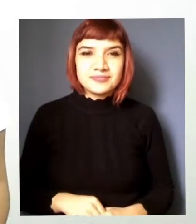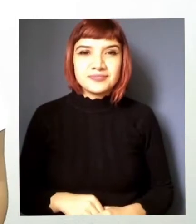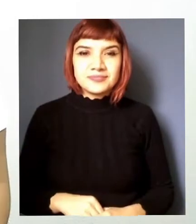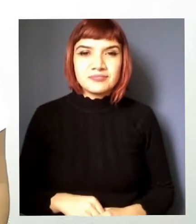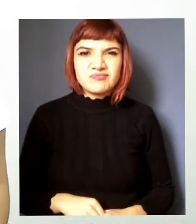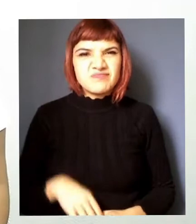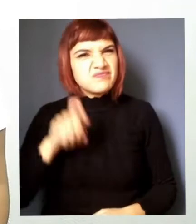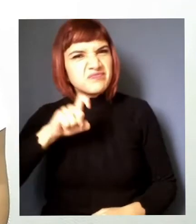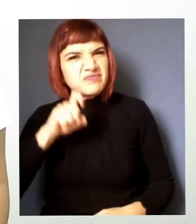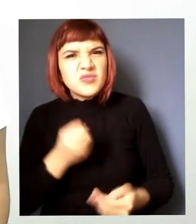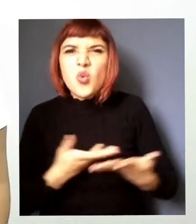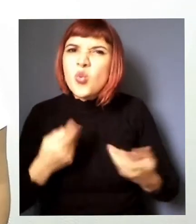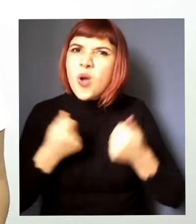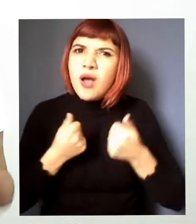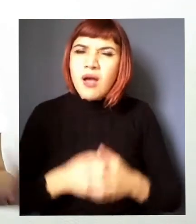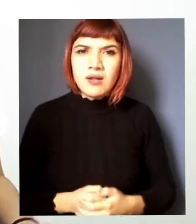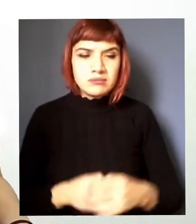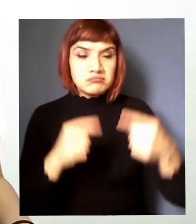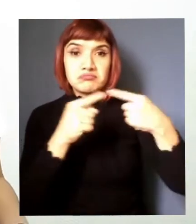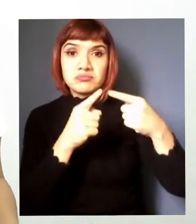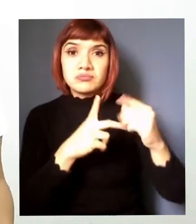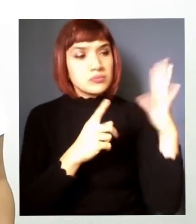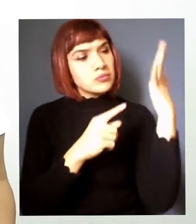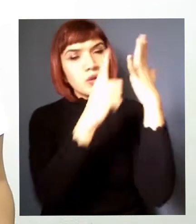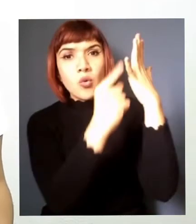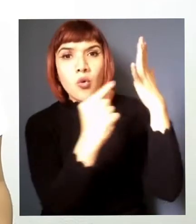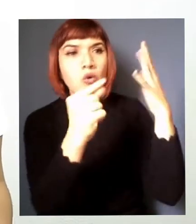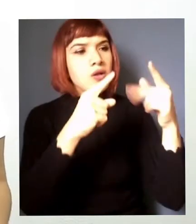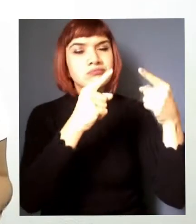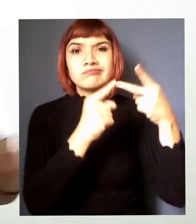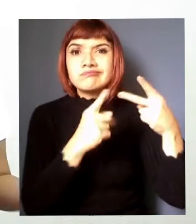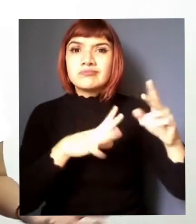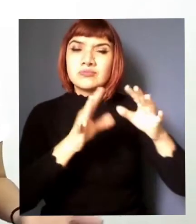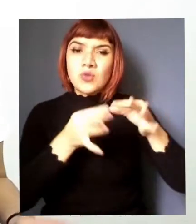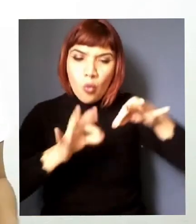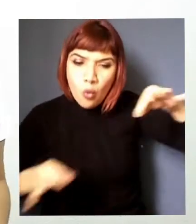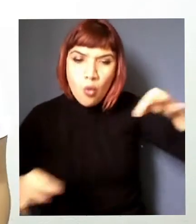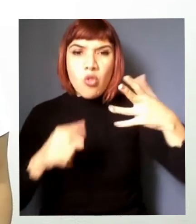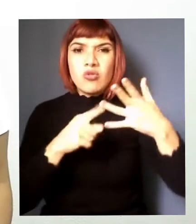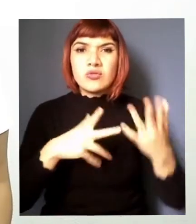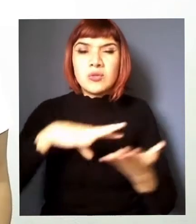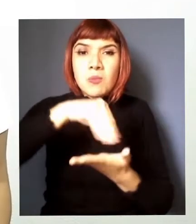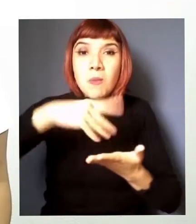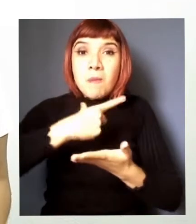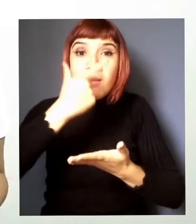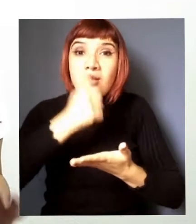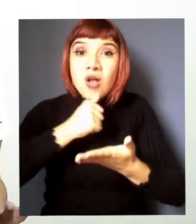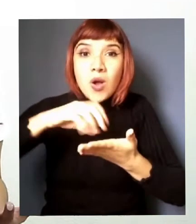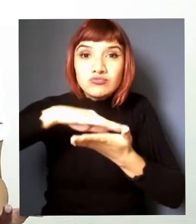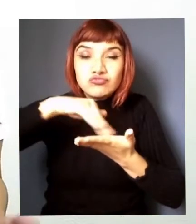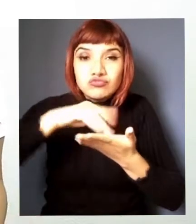necesita para verlas hojas lianas engrudo plumas